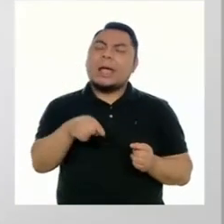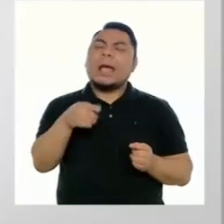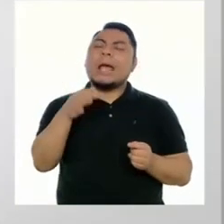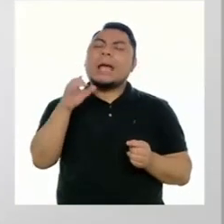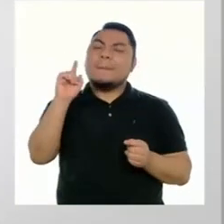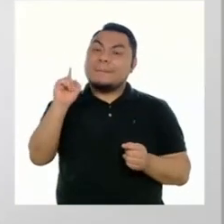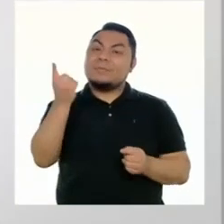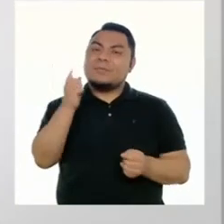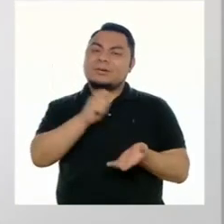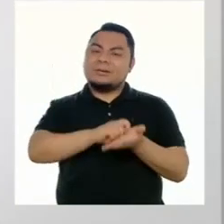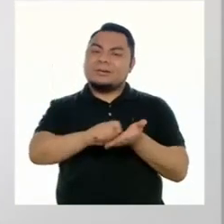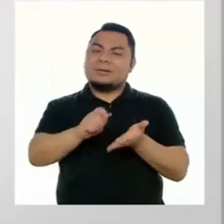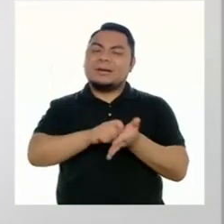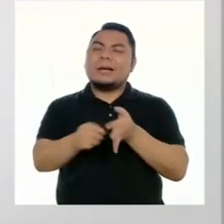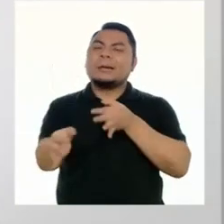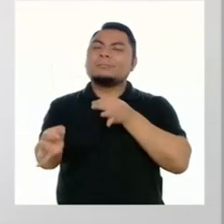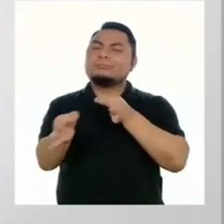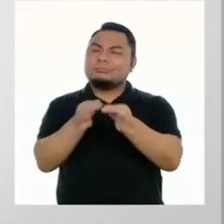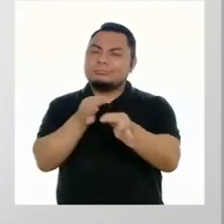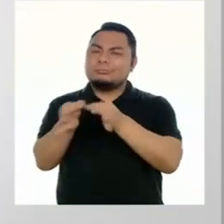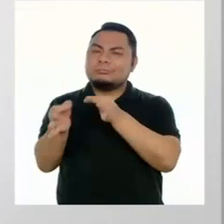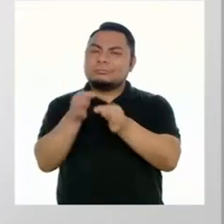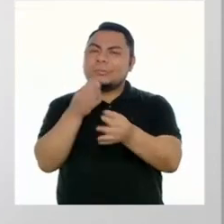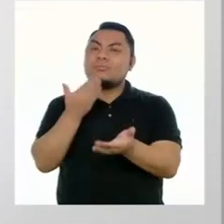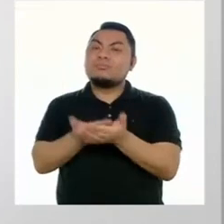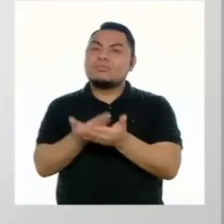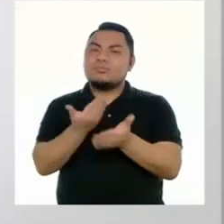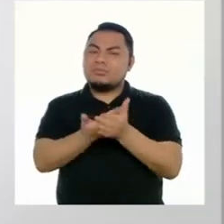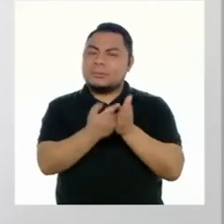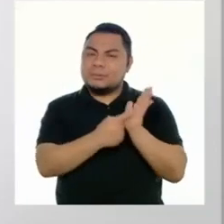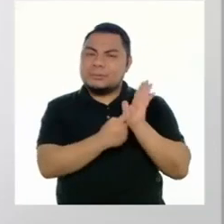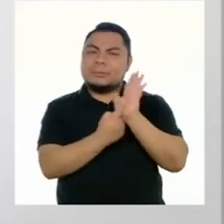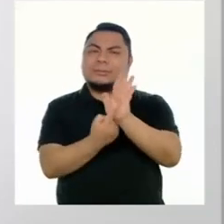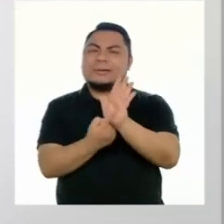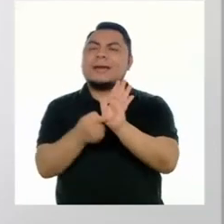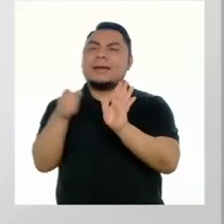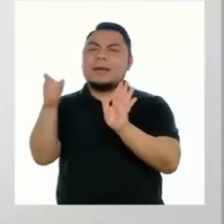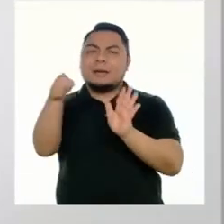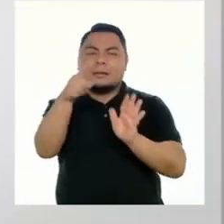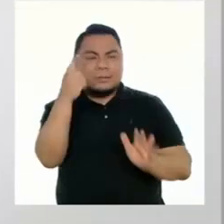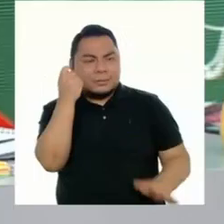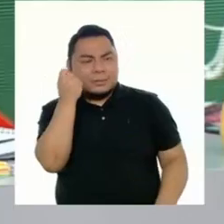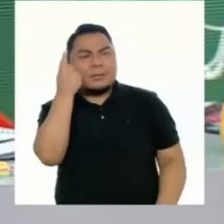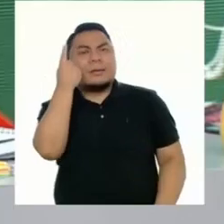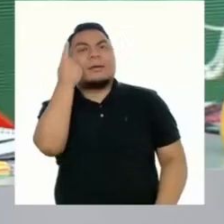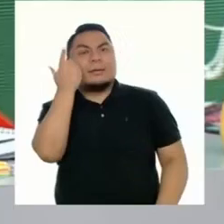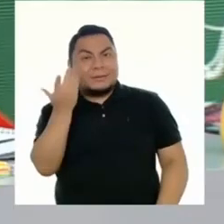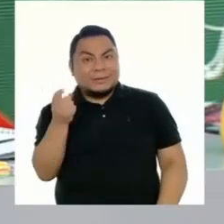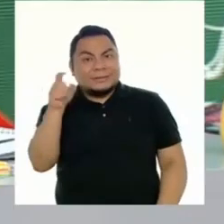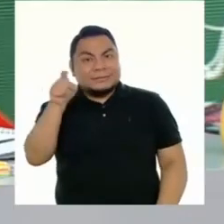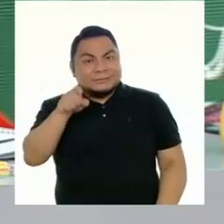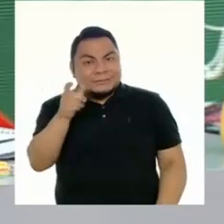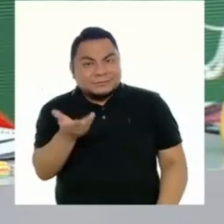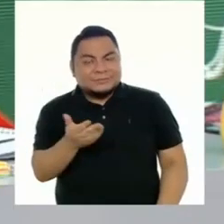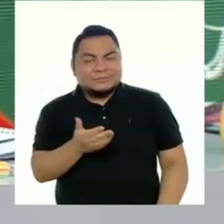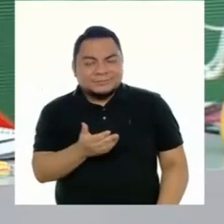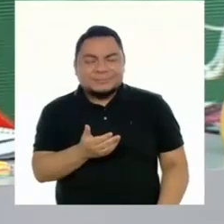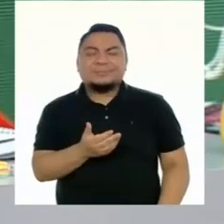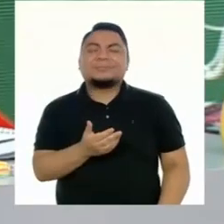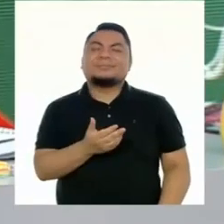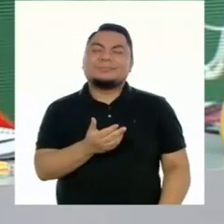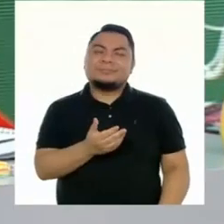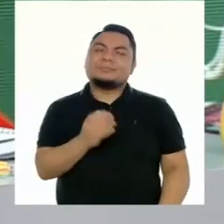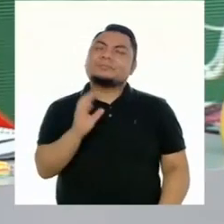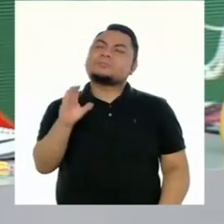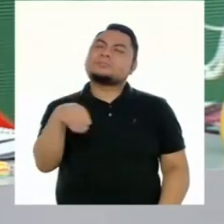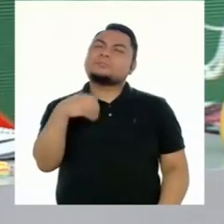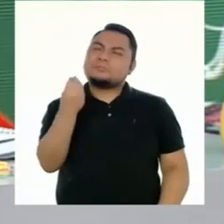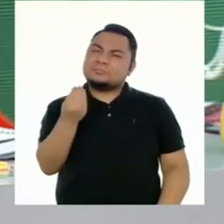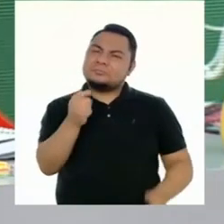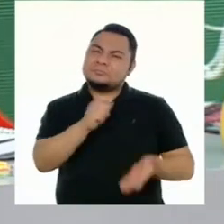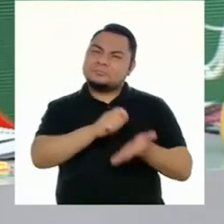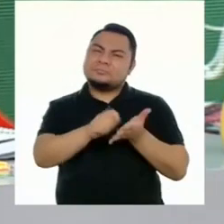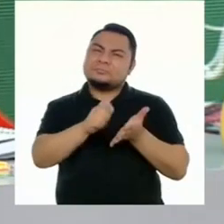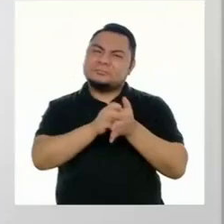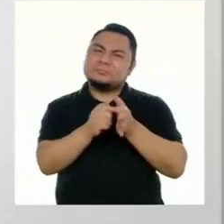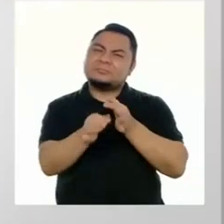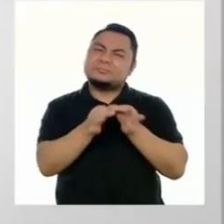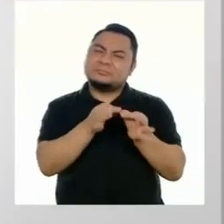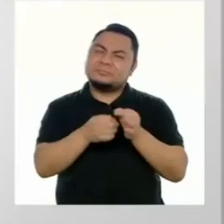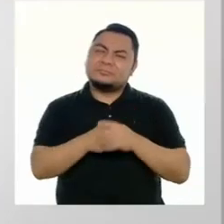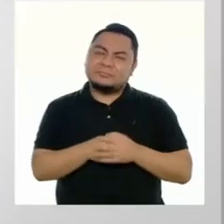ello debemos dar razones. Entonces, un texto argumentativo es justo lo que necesitamos. ¡Qué bien! Pero, ¿por qué un texto